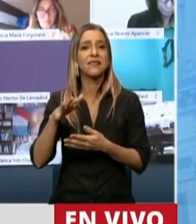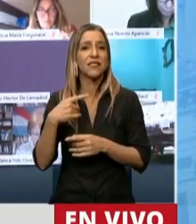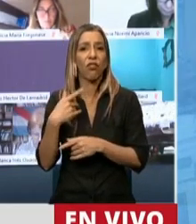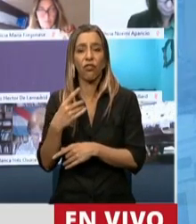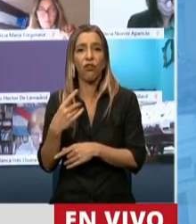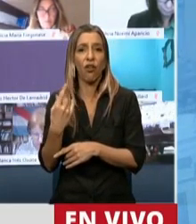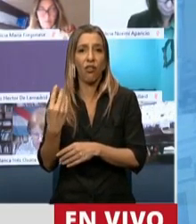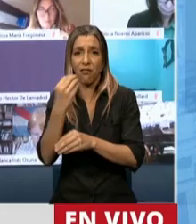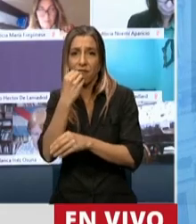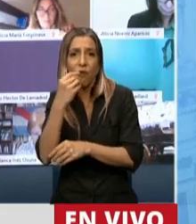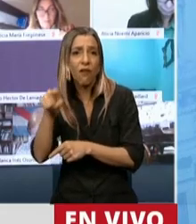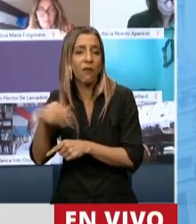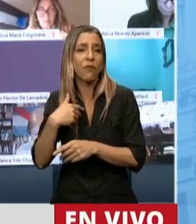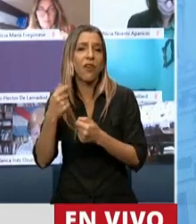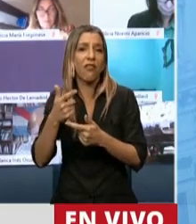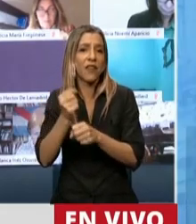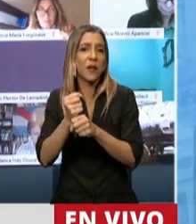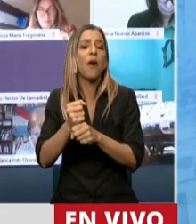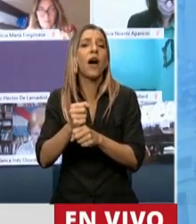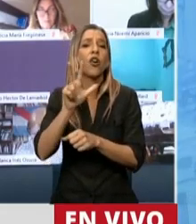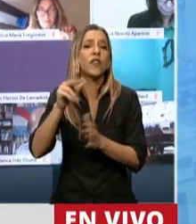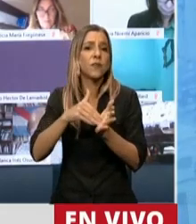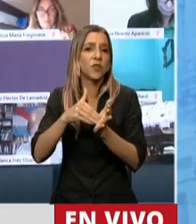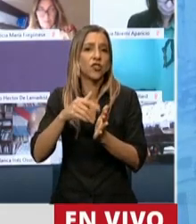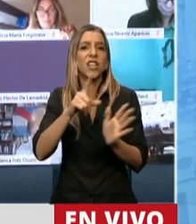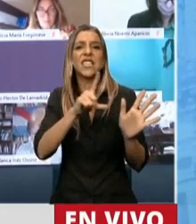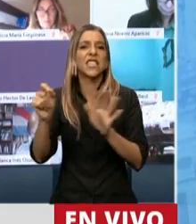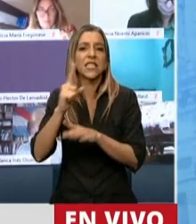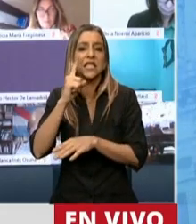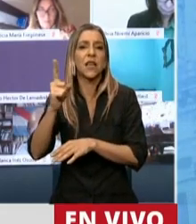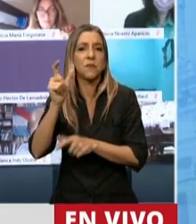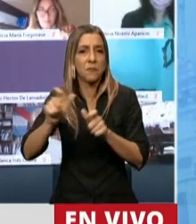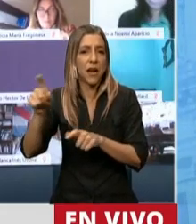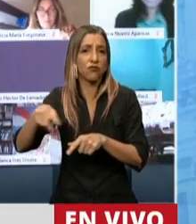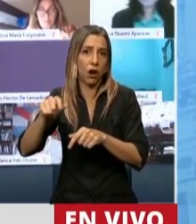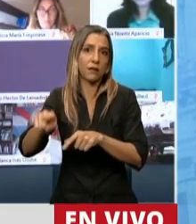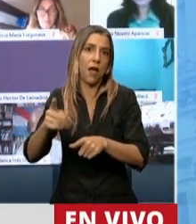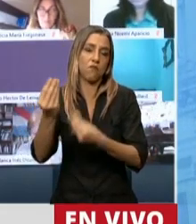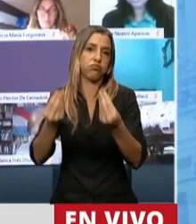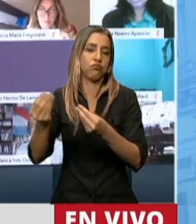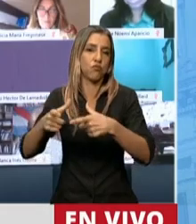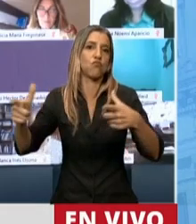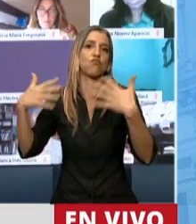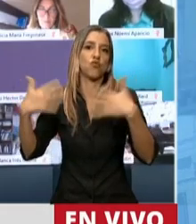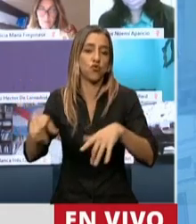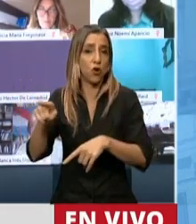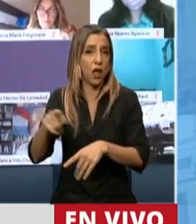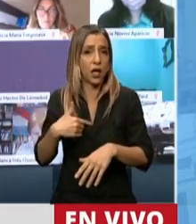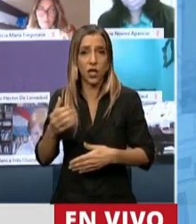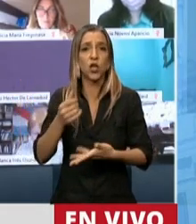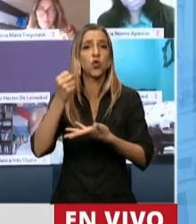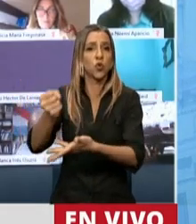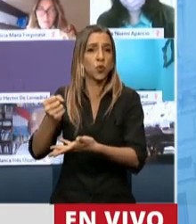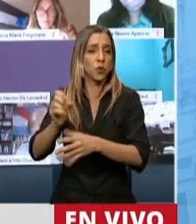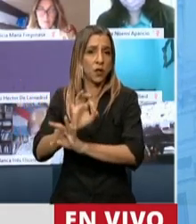trabajo a 3.700.000 personas, y es lejos la que más recursos genera, esa sí que no tiene subsidio. Esa pone y paga